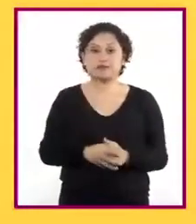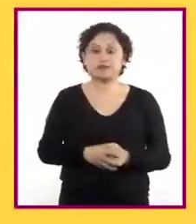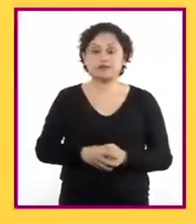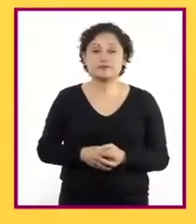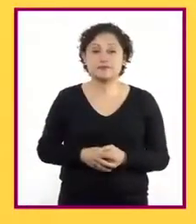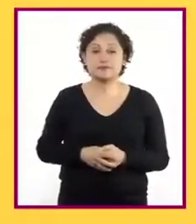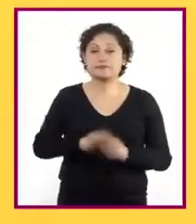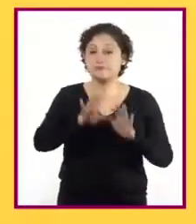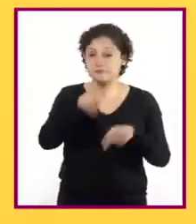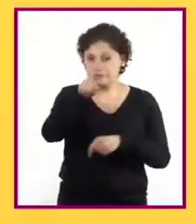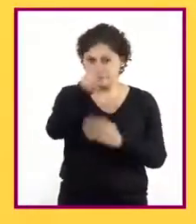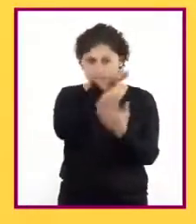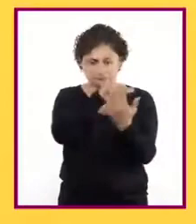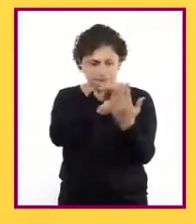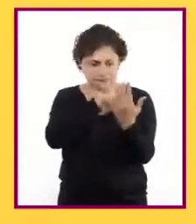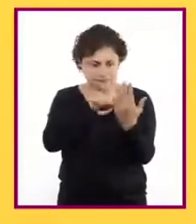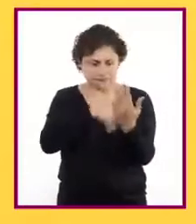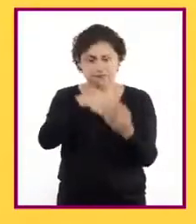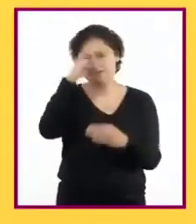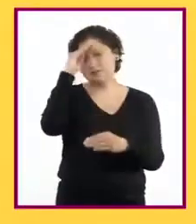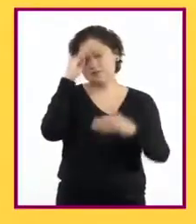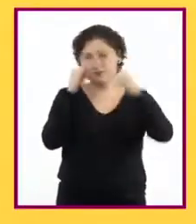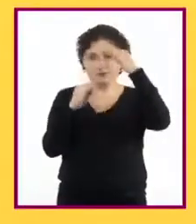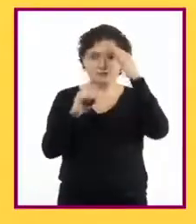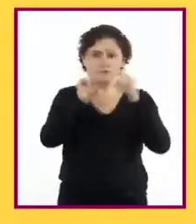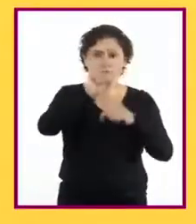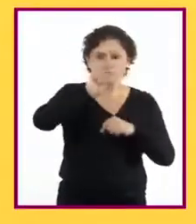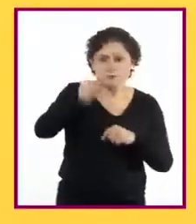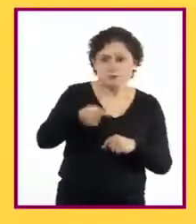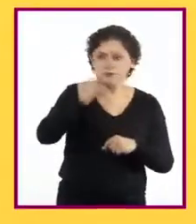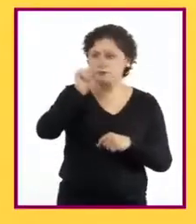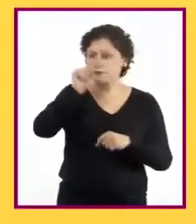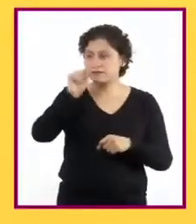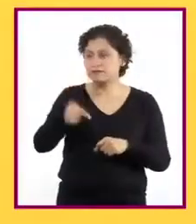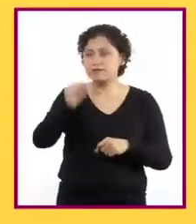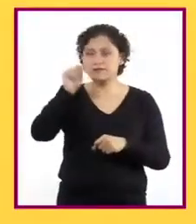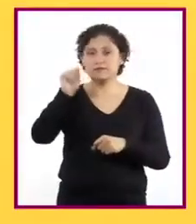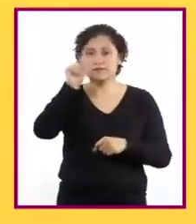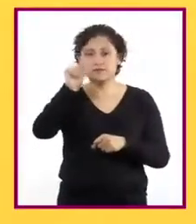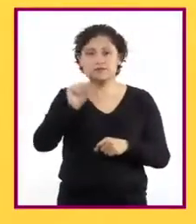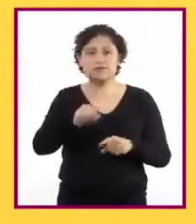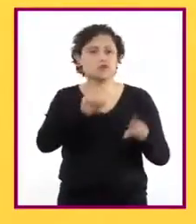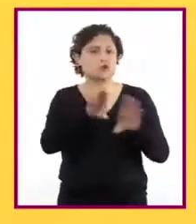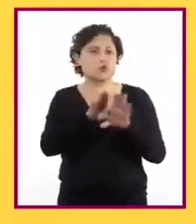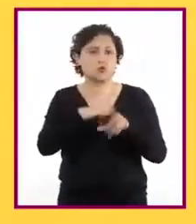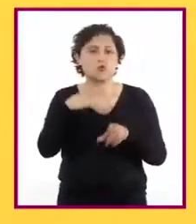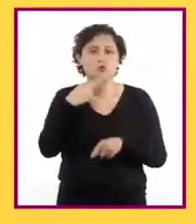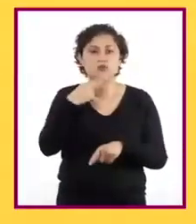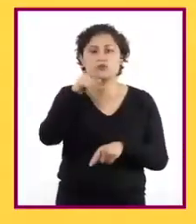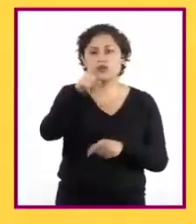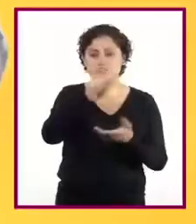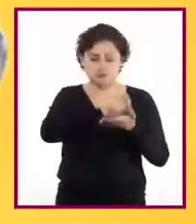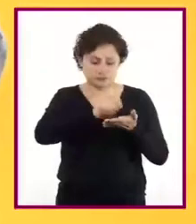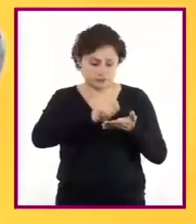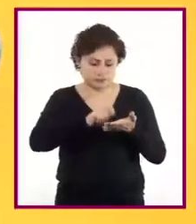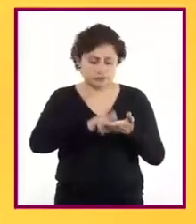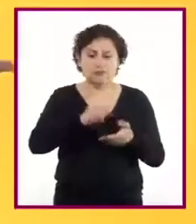lean, reflexionen sobre el uso que tienen los signos de puntuación y tomen notas para que puedan mejorar su escritura.